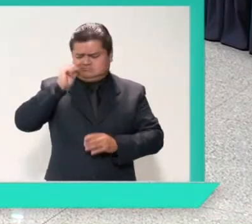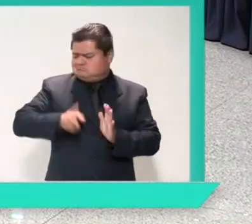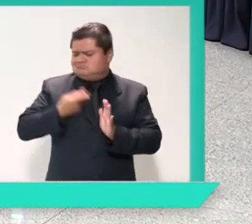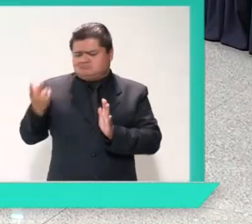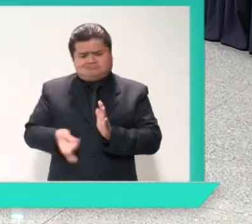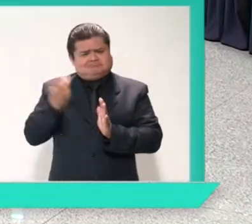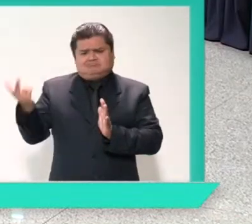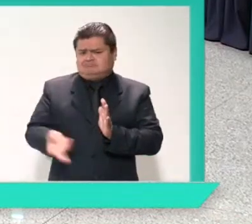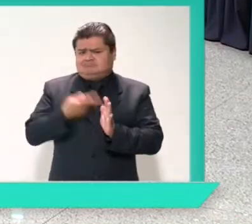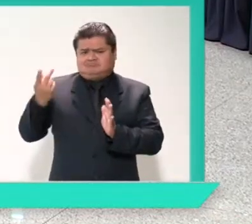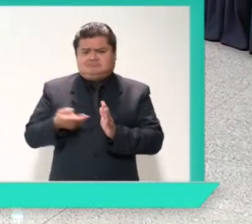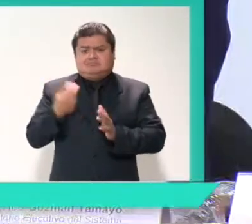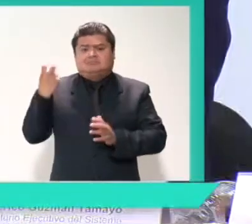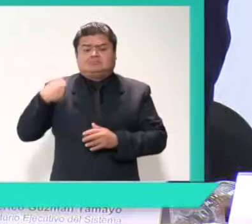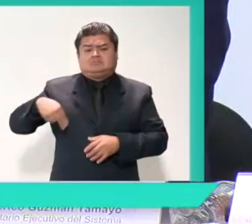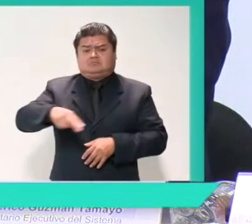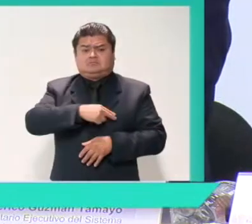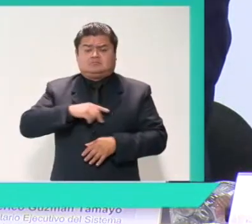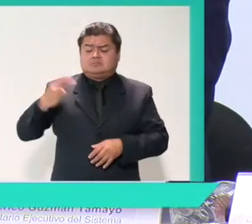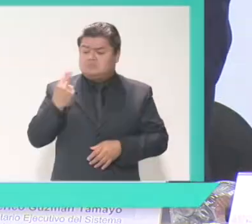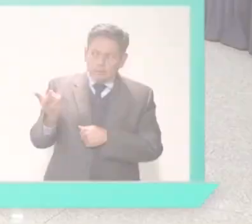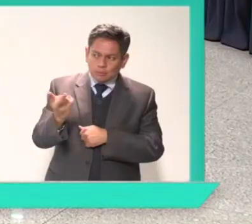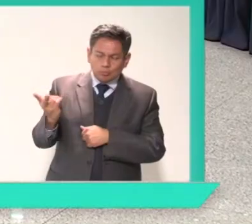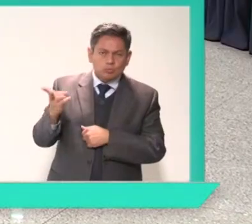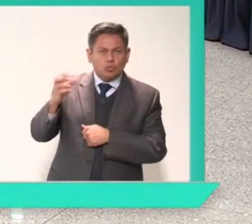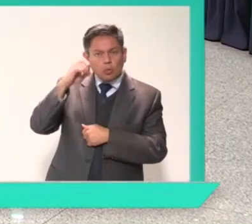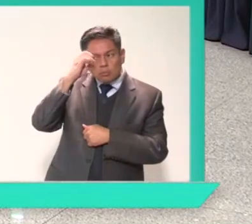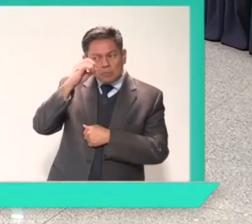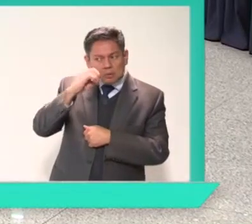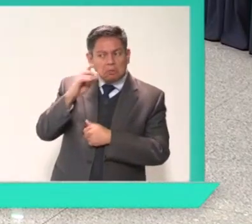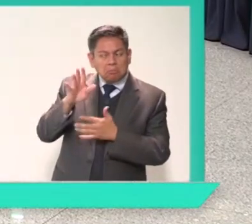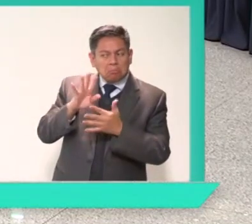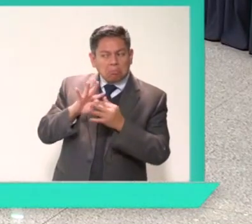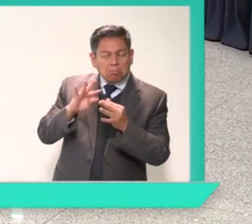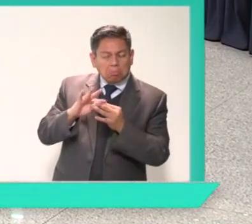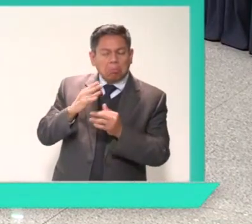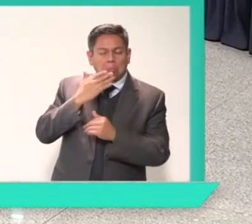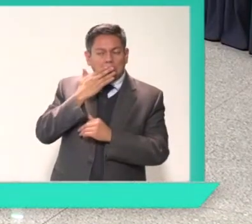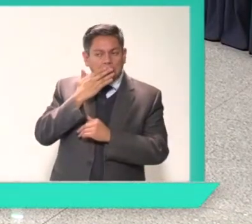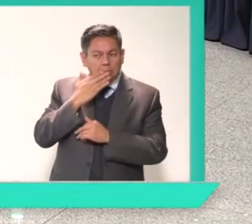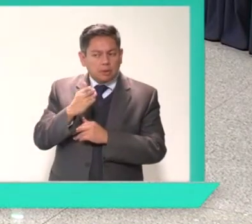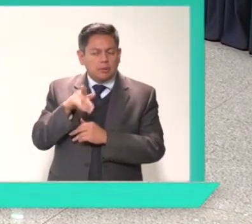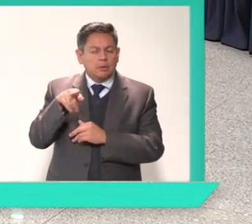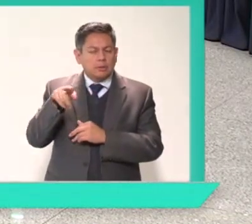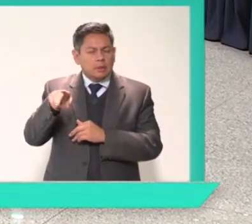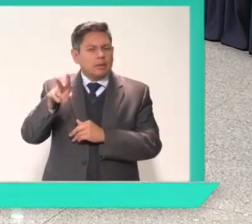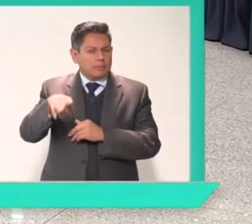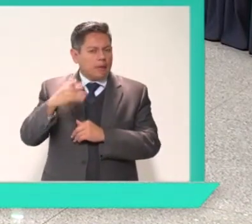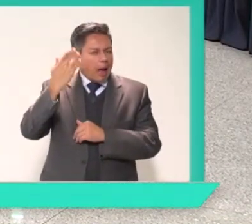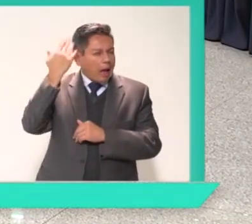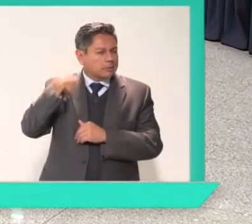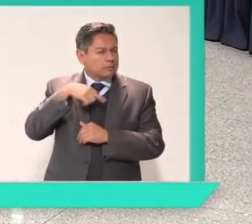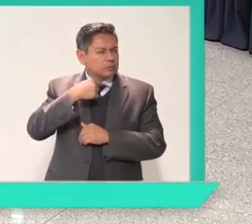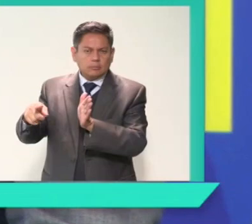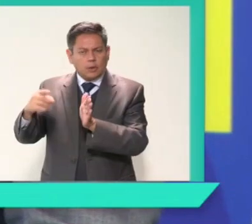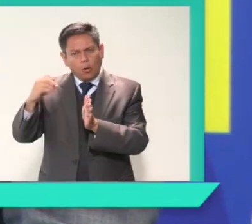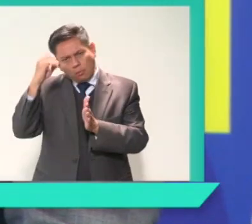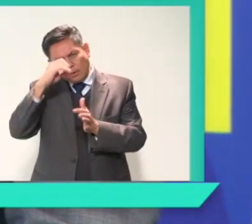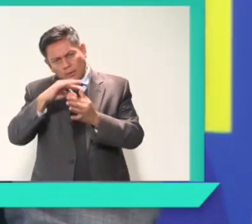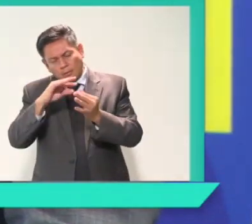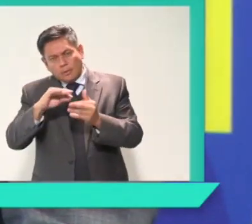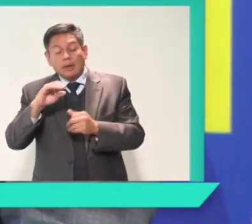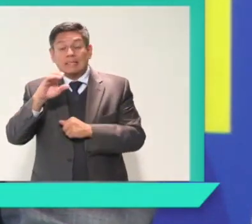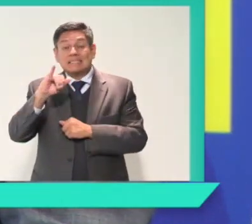constantemente su derecho a saber, al escrutinio constante. Durante la presentación de los resultados de la métrica de gobierno abierto 2019, el